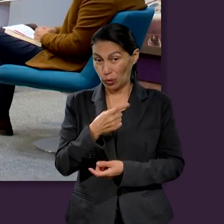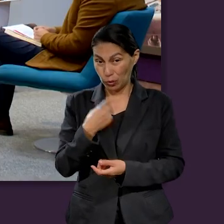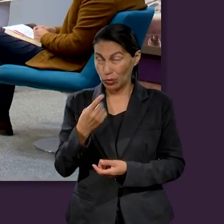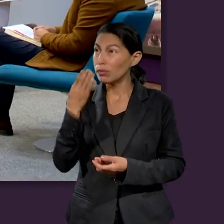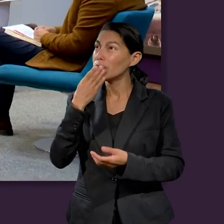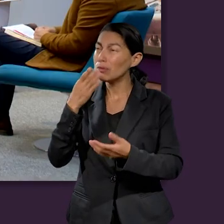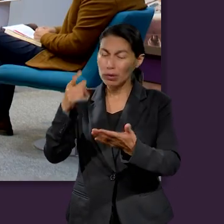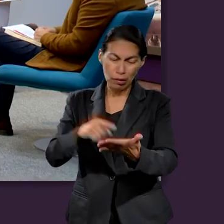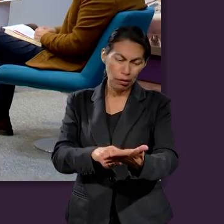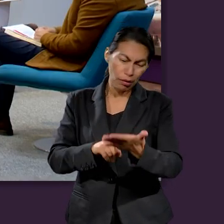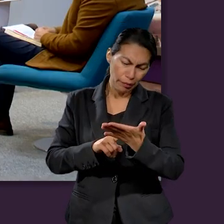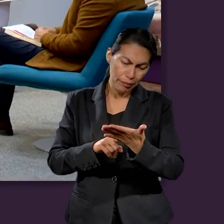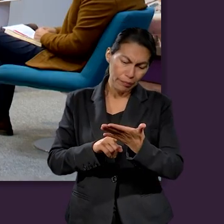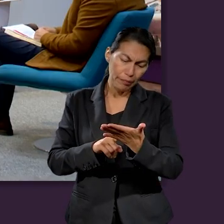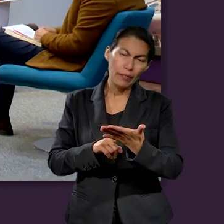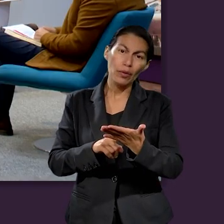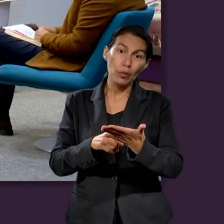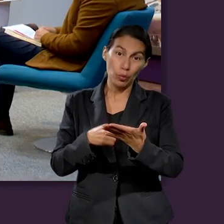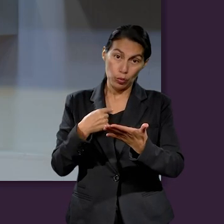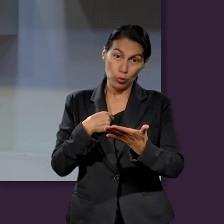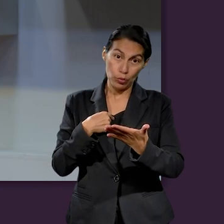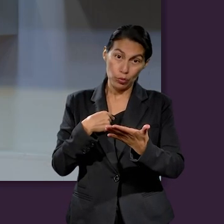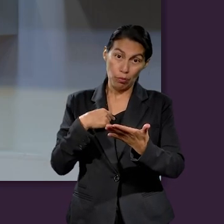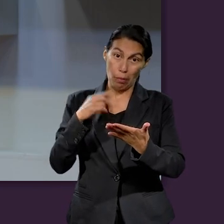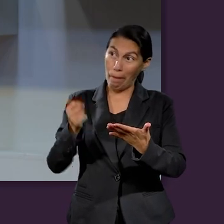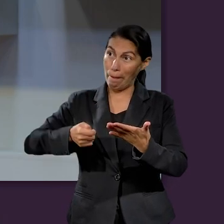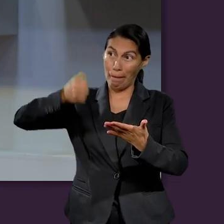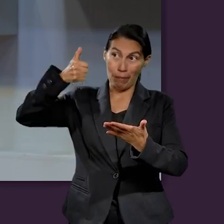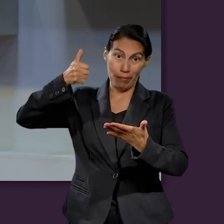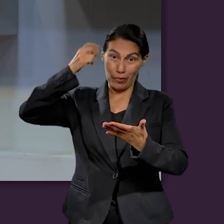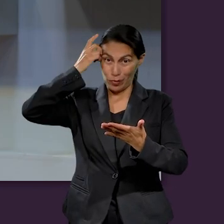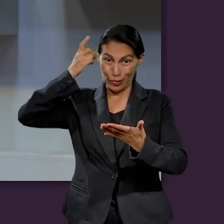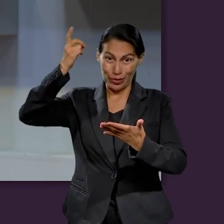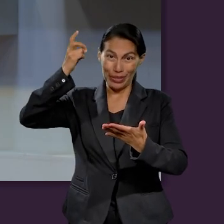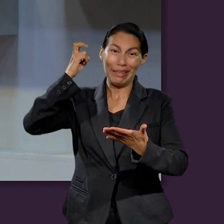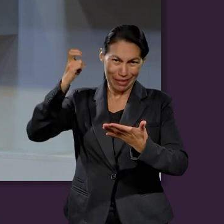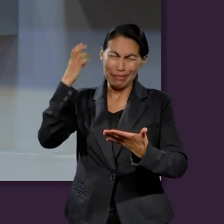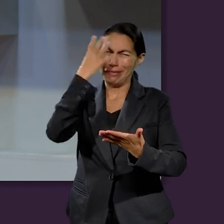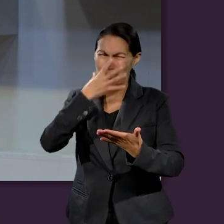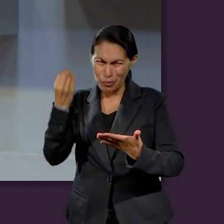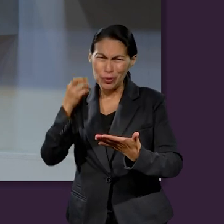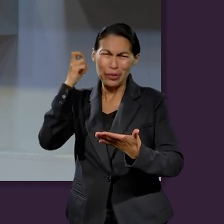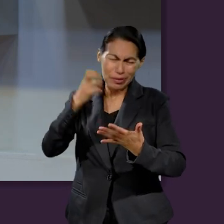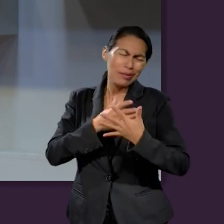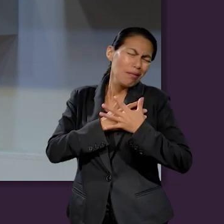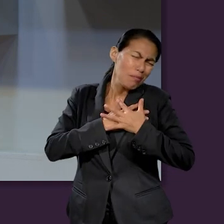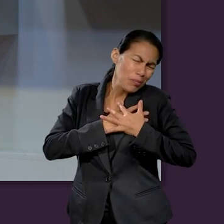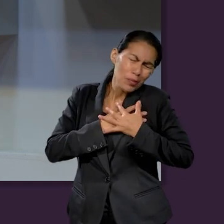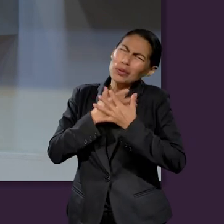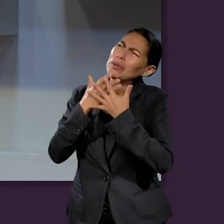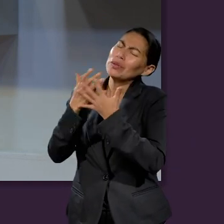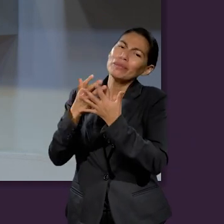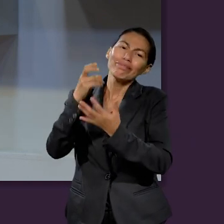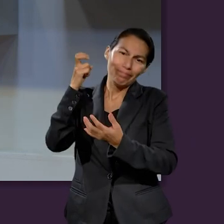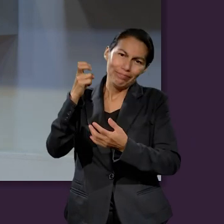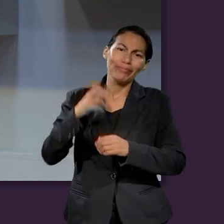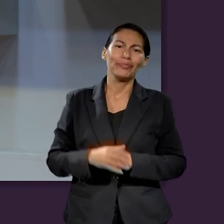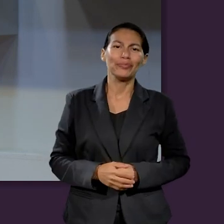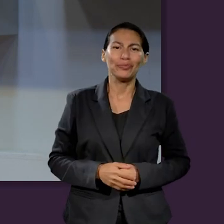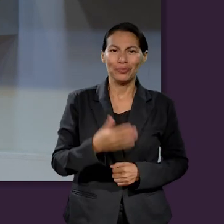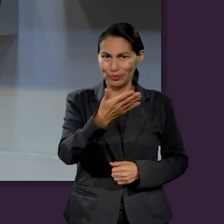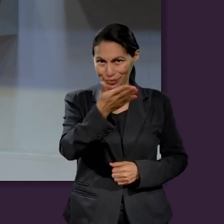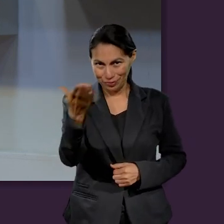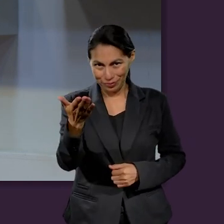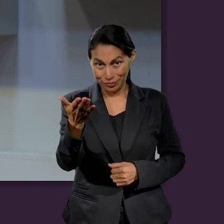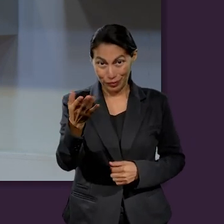pregunta que quizás tenemos que hacernos todos y la haríamos a nuestros televidentes es ¿dónde tenemos puesto nuestro corazón, no? Porque eso es lo que le vamos a invertir. Por decir,